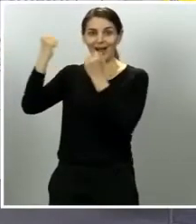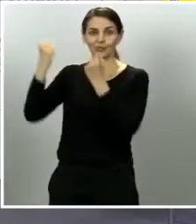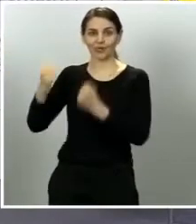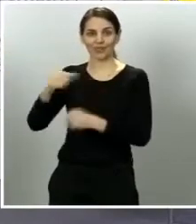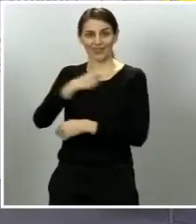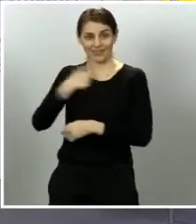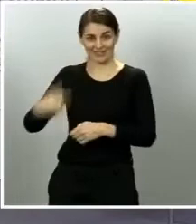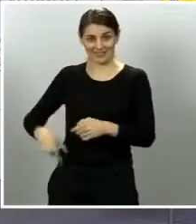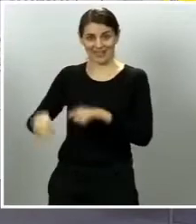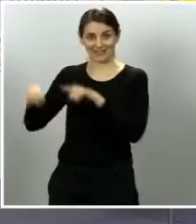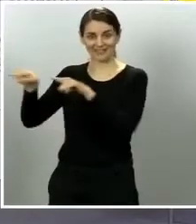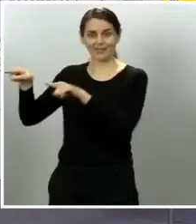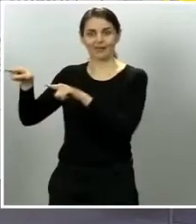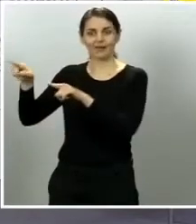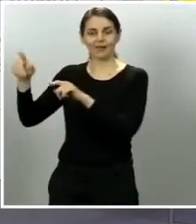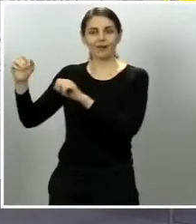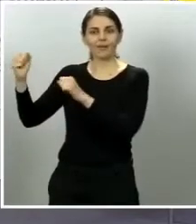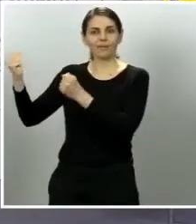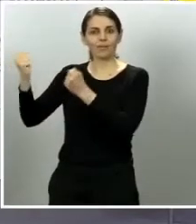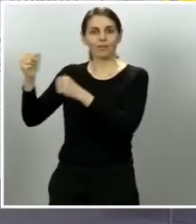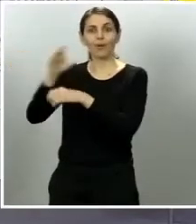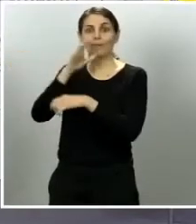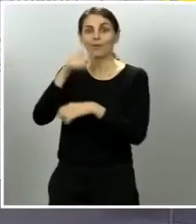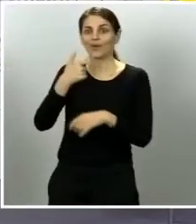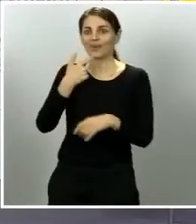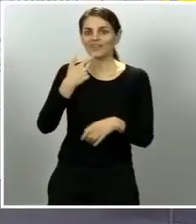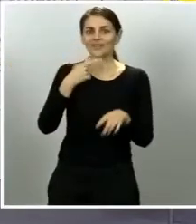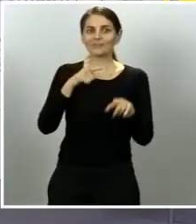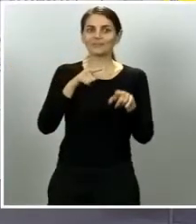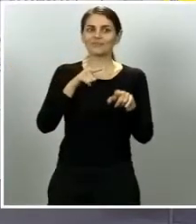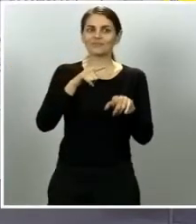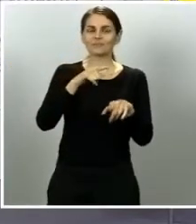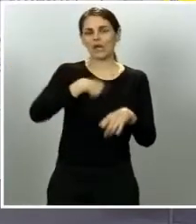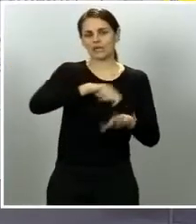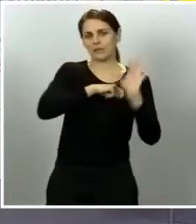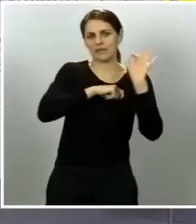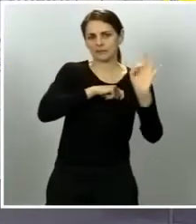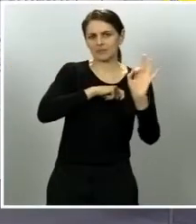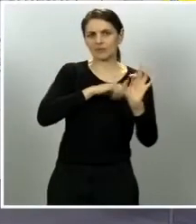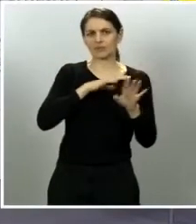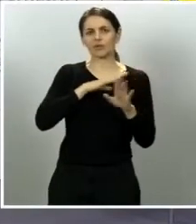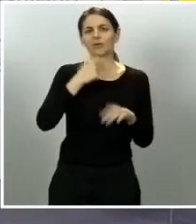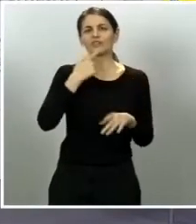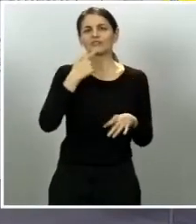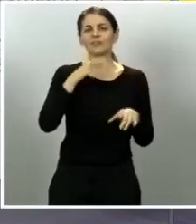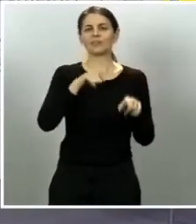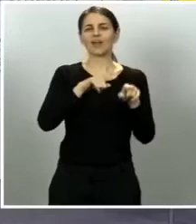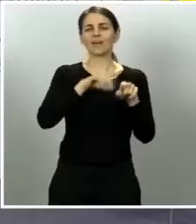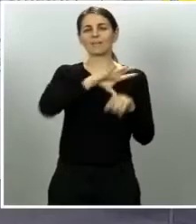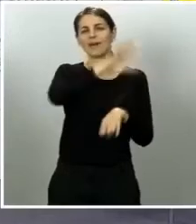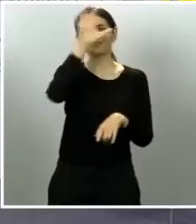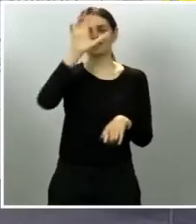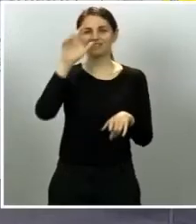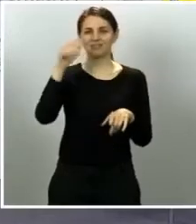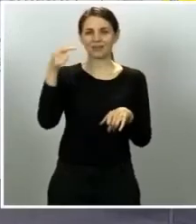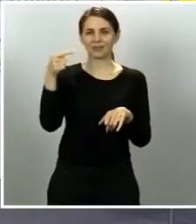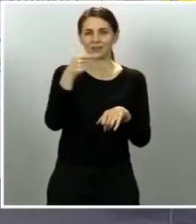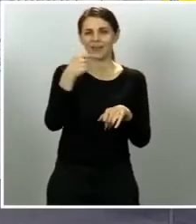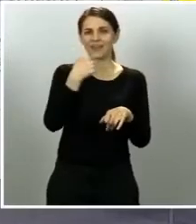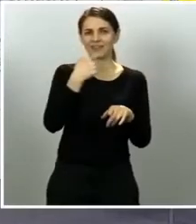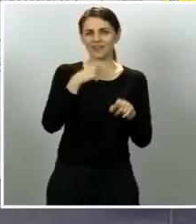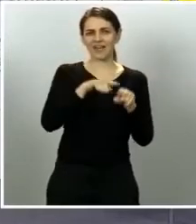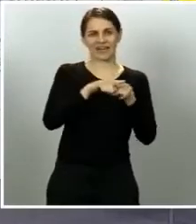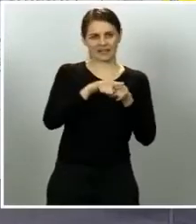dirigido desde ciertos países no específicamente España pero sí desde países occidentales al material defectuoso que viene de China